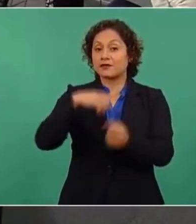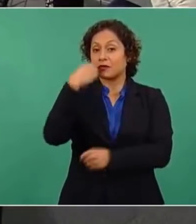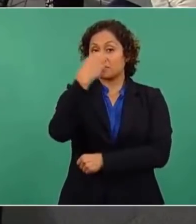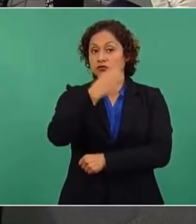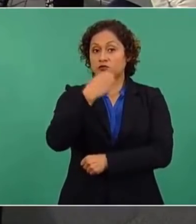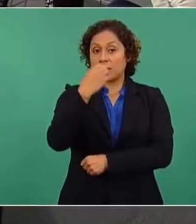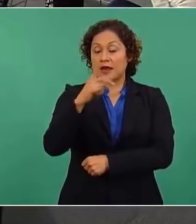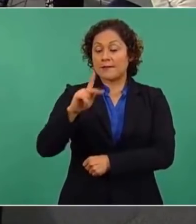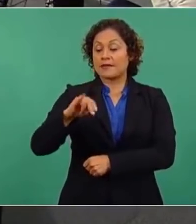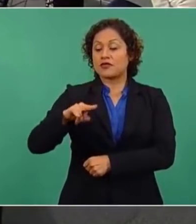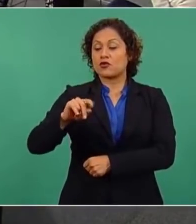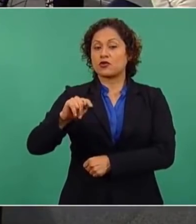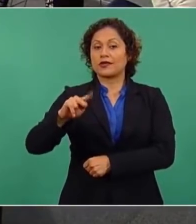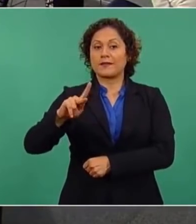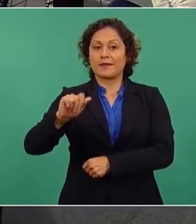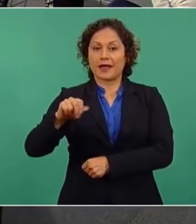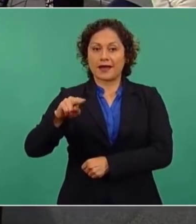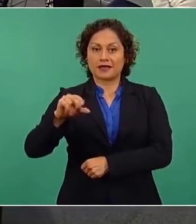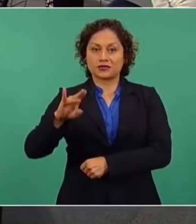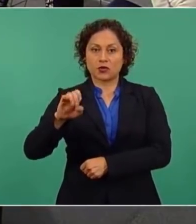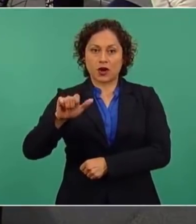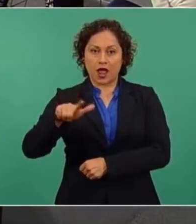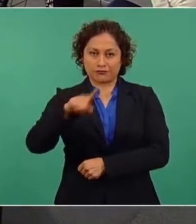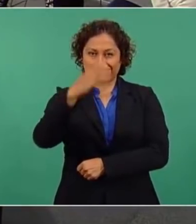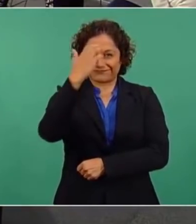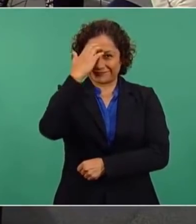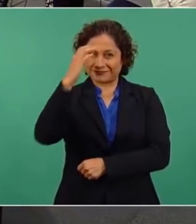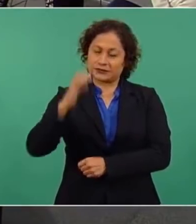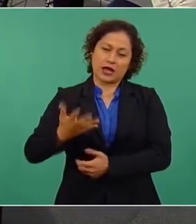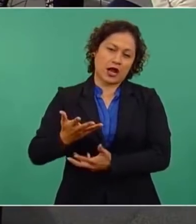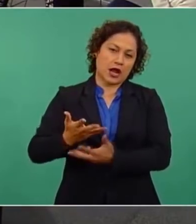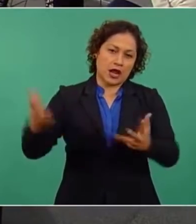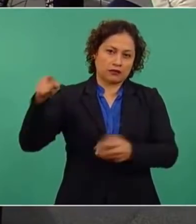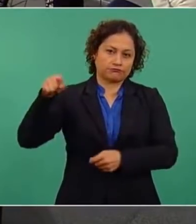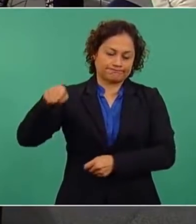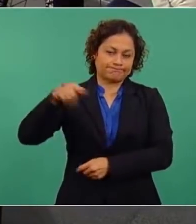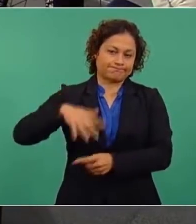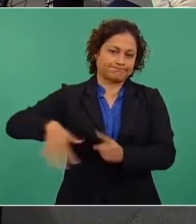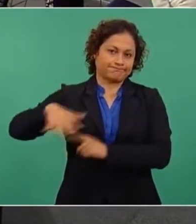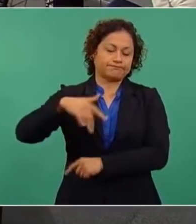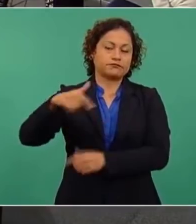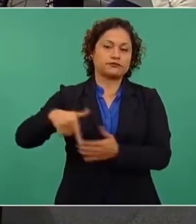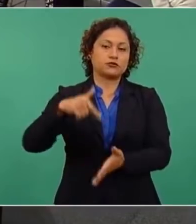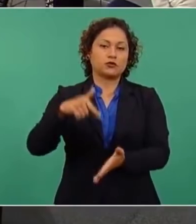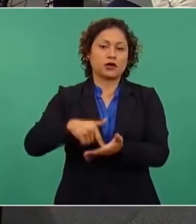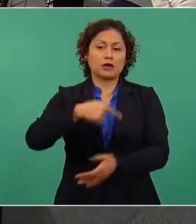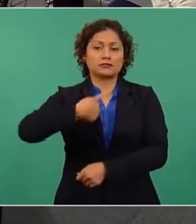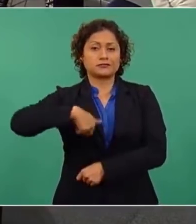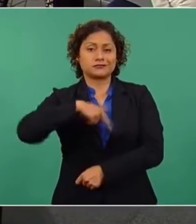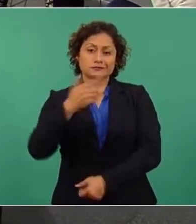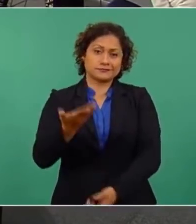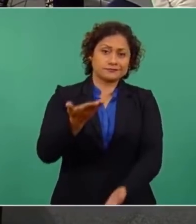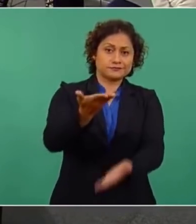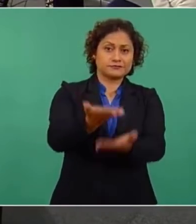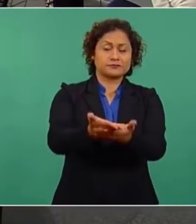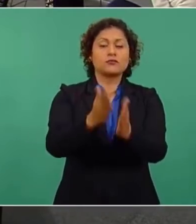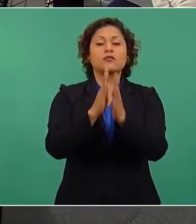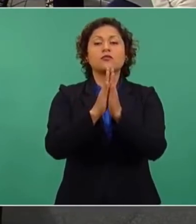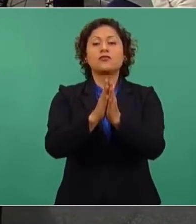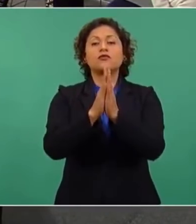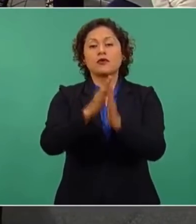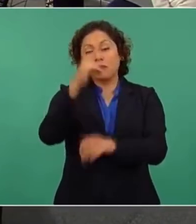la más antigua y la más grande de la región, le proponemos que si nos puede ayudar adquirir lavamanos